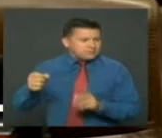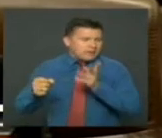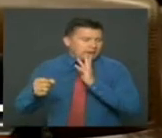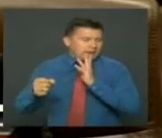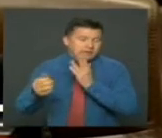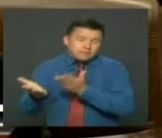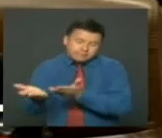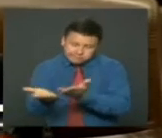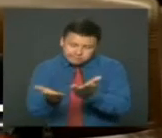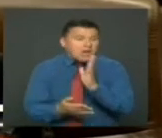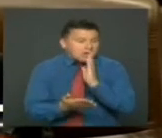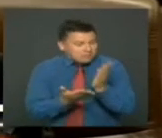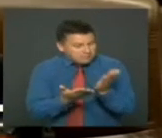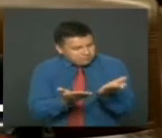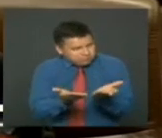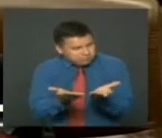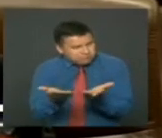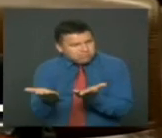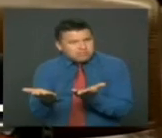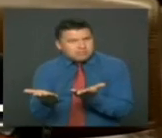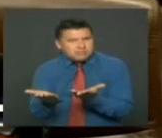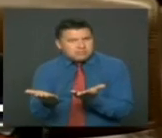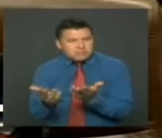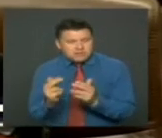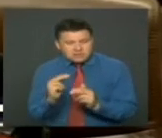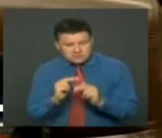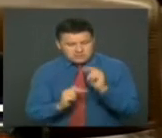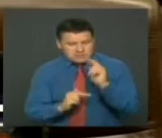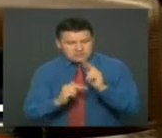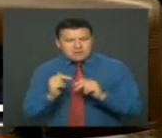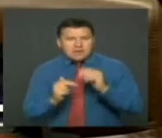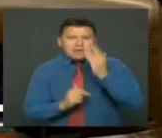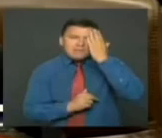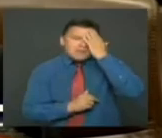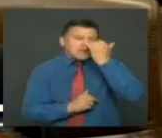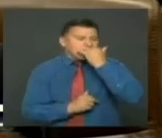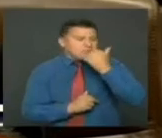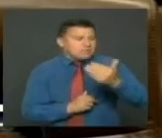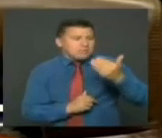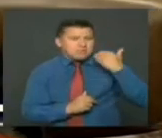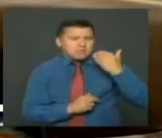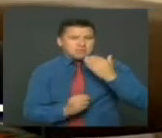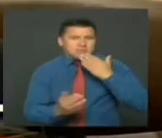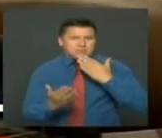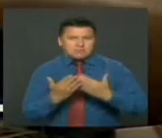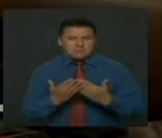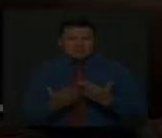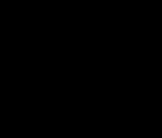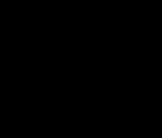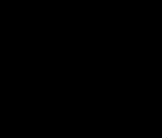lo que los colombianos tenemos que hablar, y es construir la memoria histórica de nuestro conflicto. Muchas gracias, señor presidente.